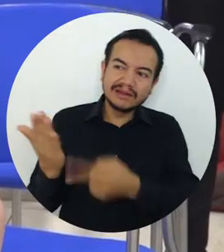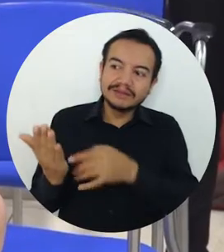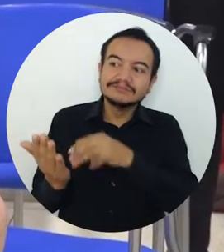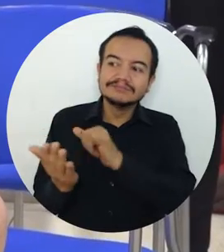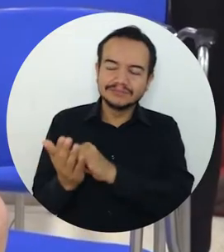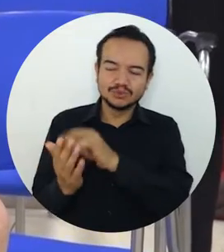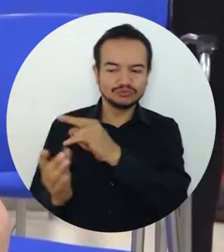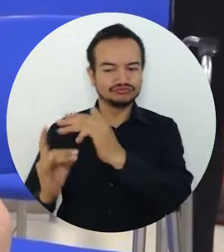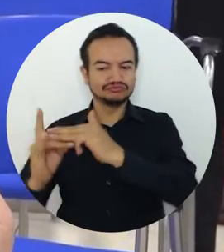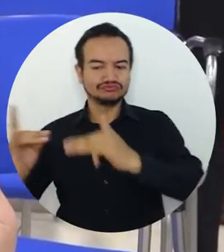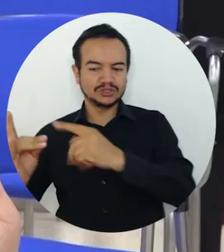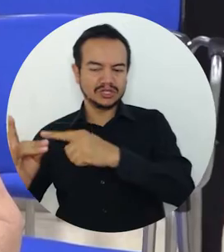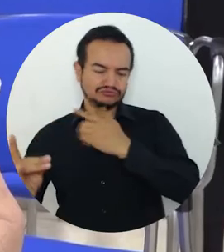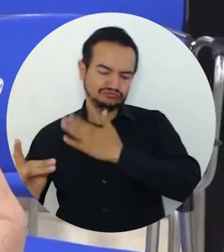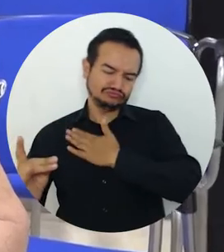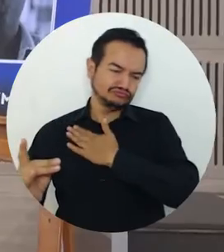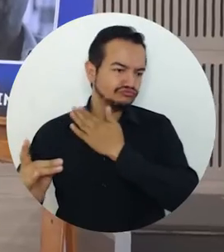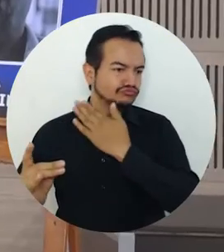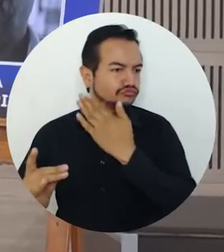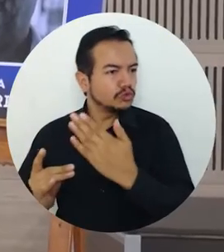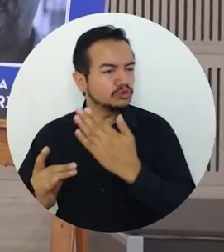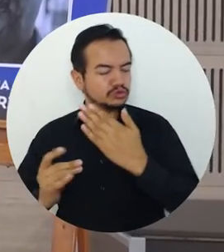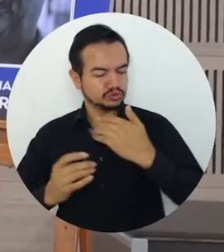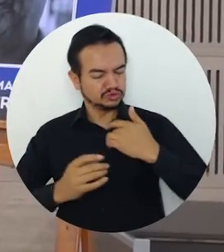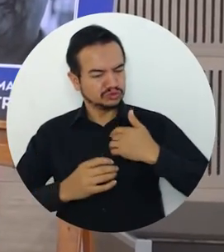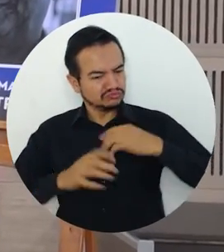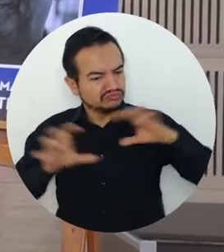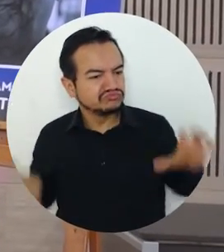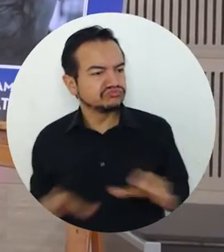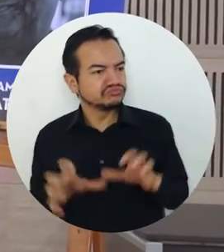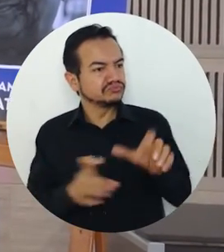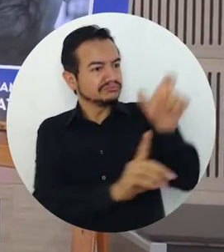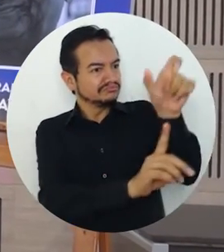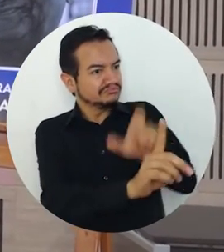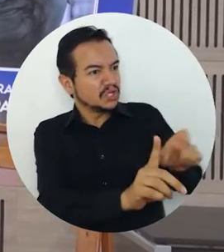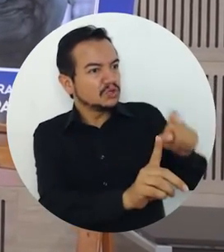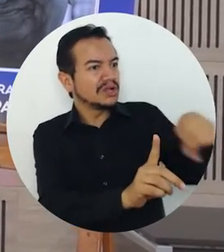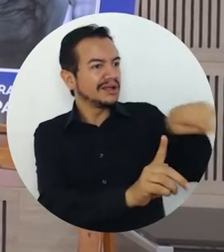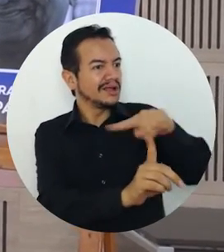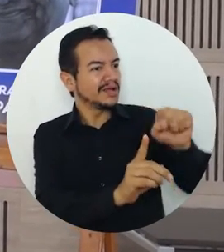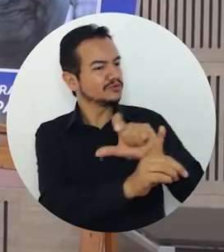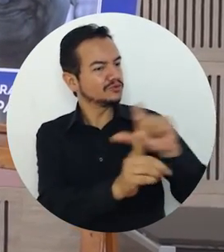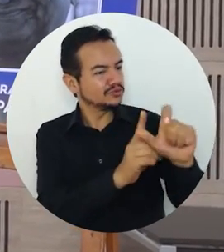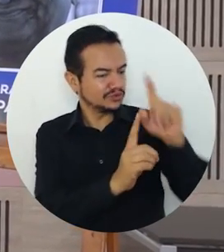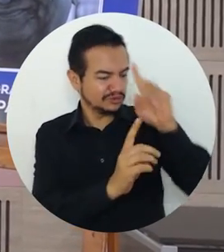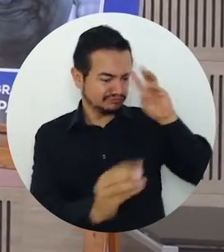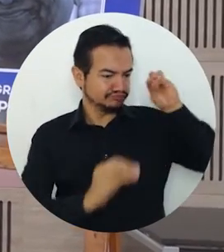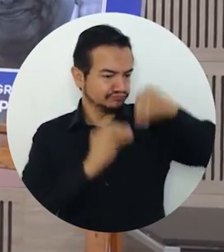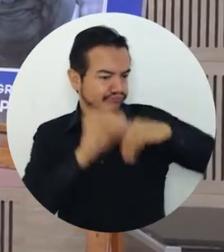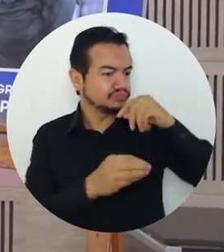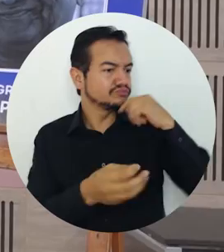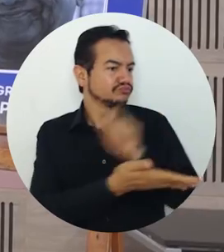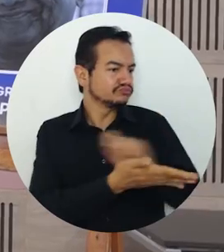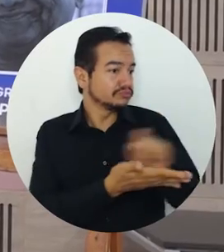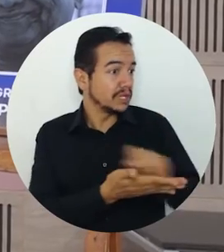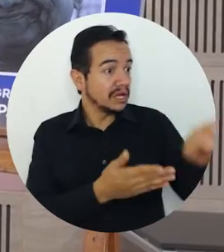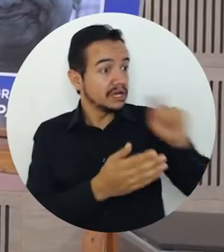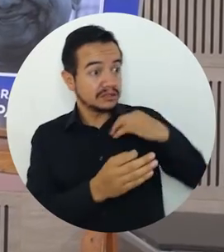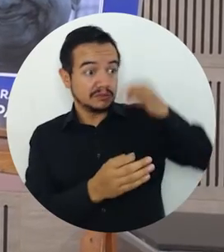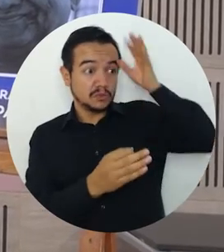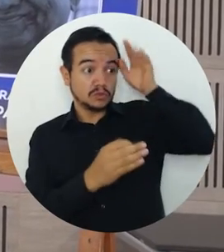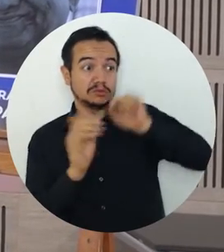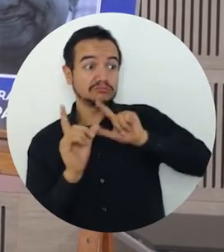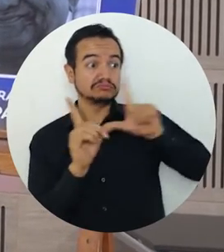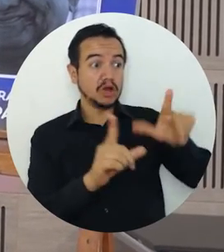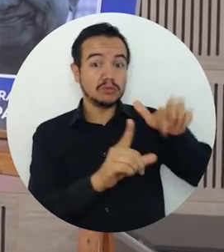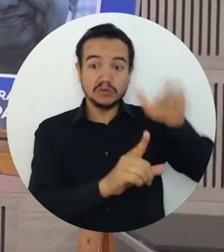que son una universidad que se toma la tarea de decir que nuestros gestores y creadores culturales no habían podido tener un título